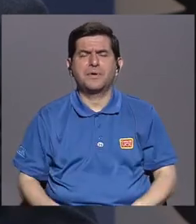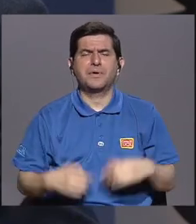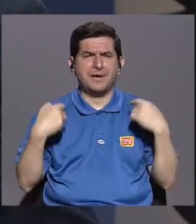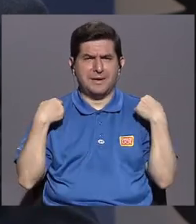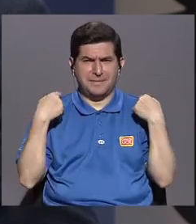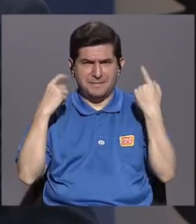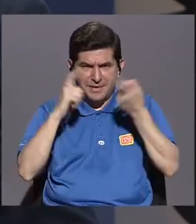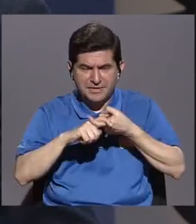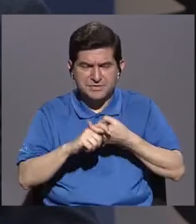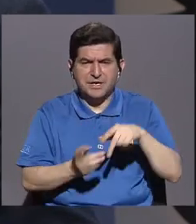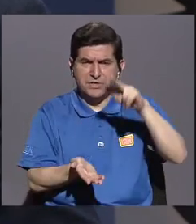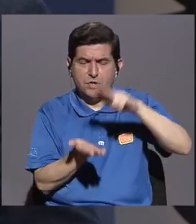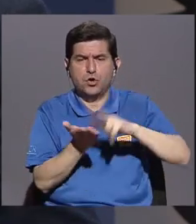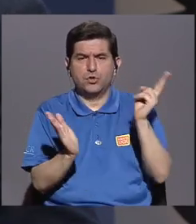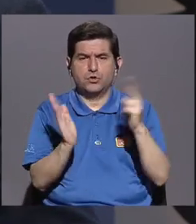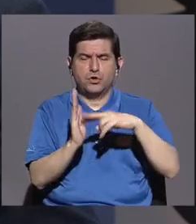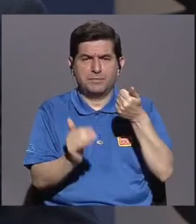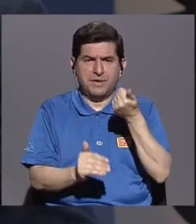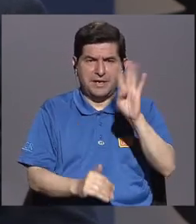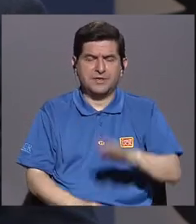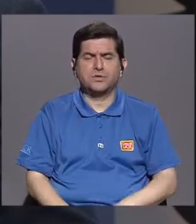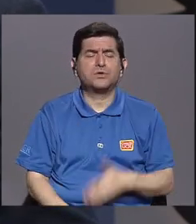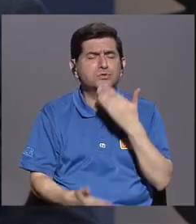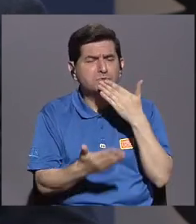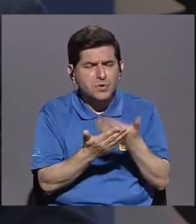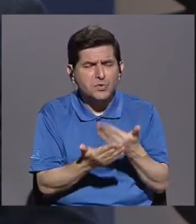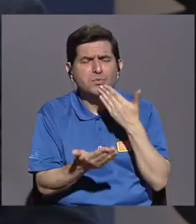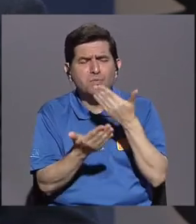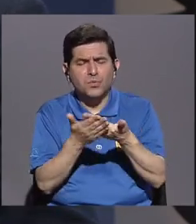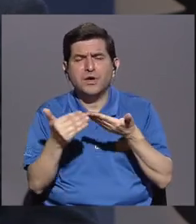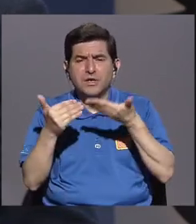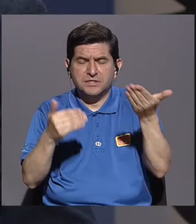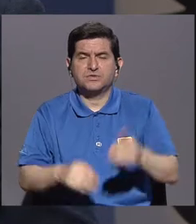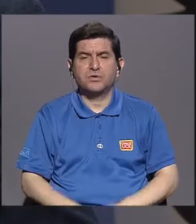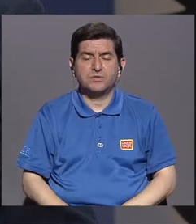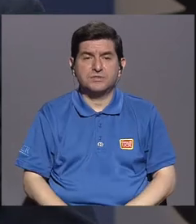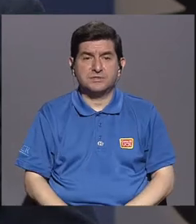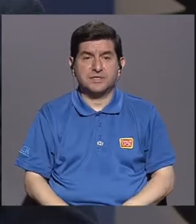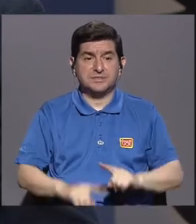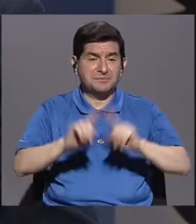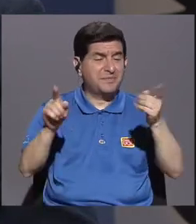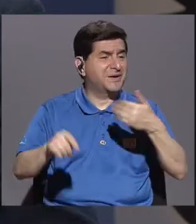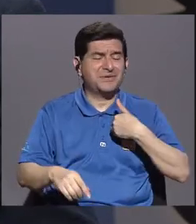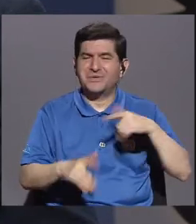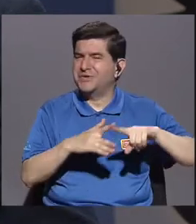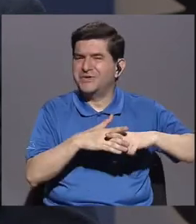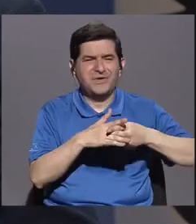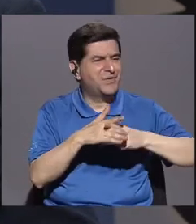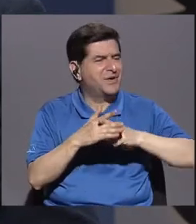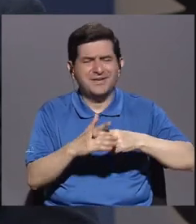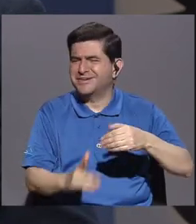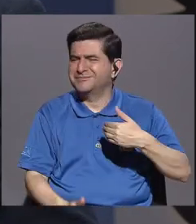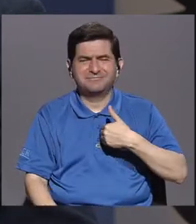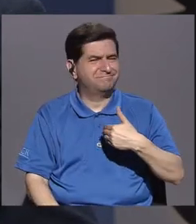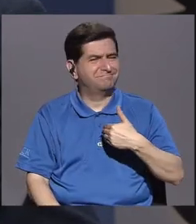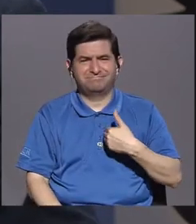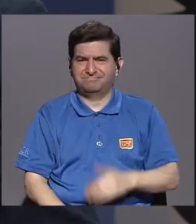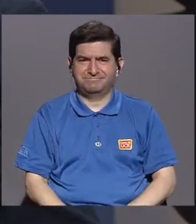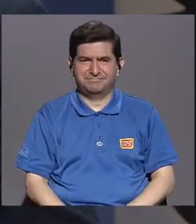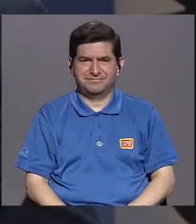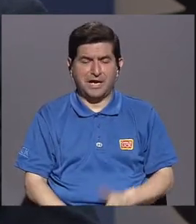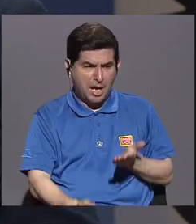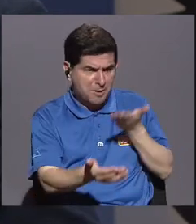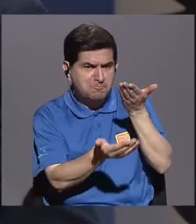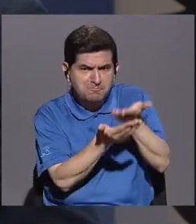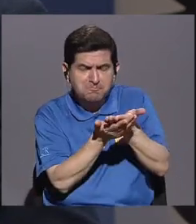en 2014, con muchas bondades que los docentes también reconocen, pero dicen no tenemos las herramientas necesarias. Entonces, cuando les